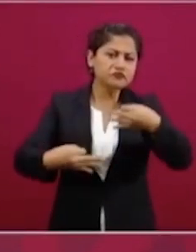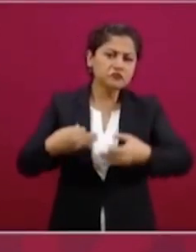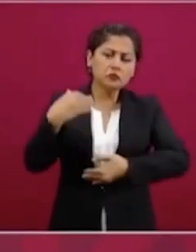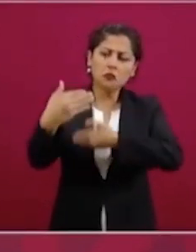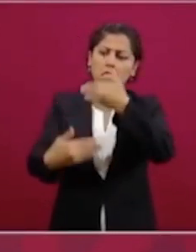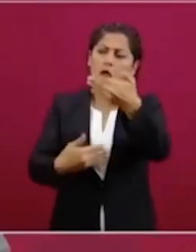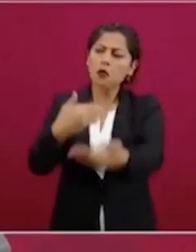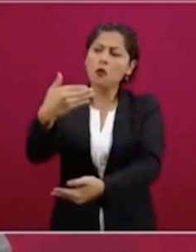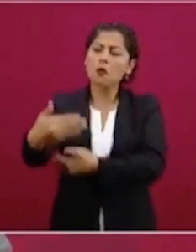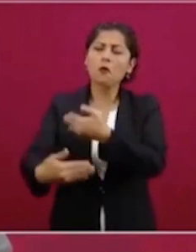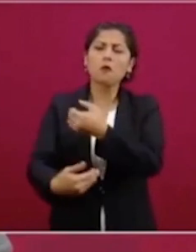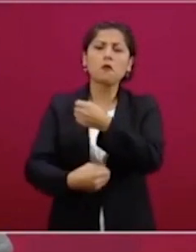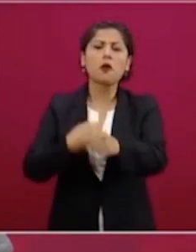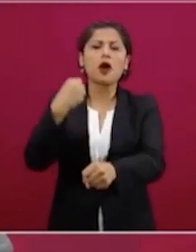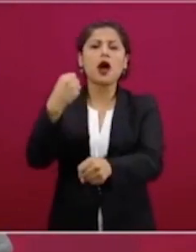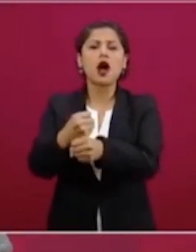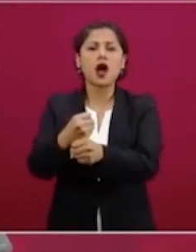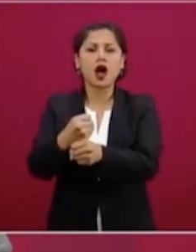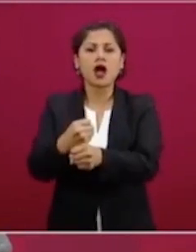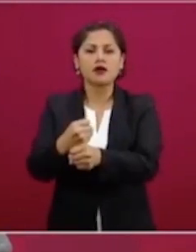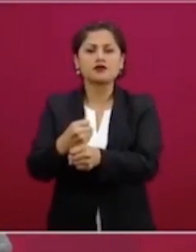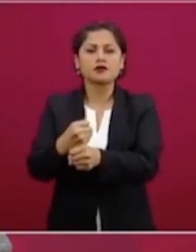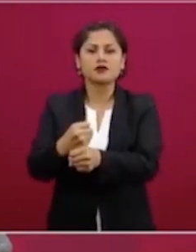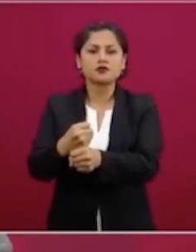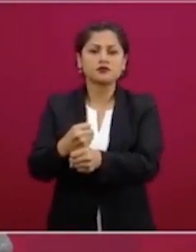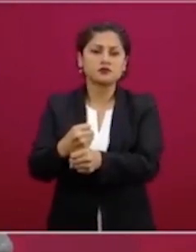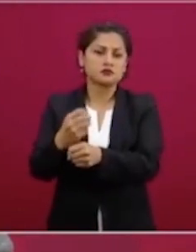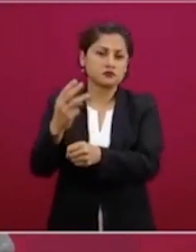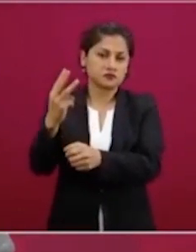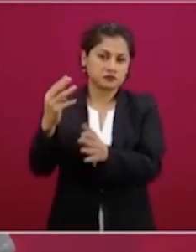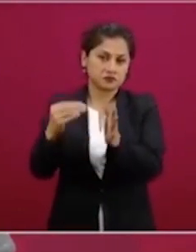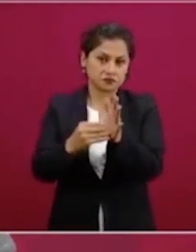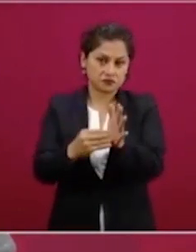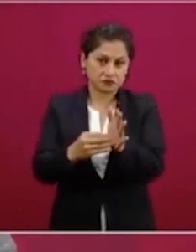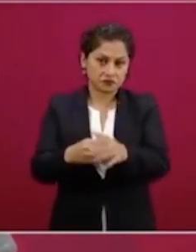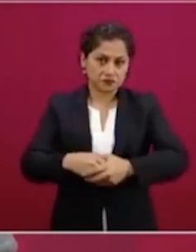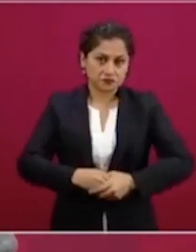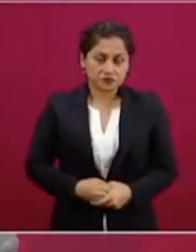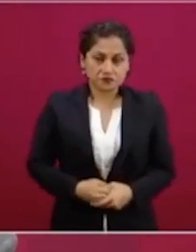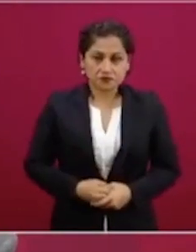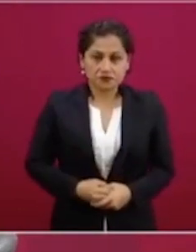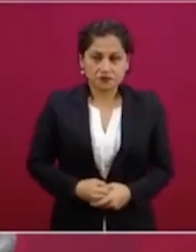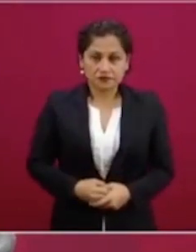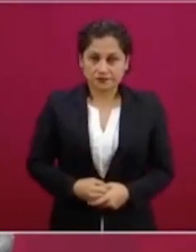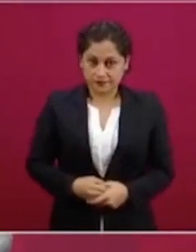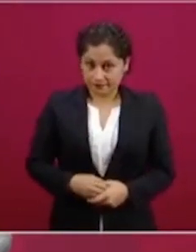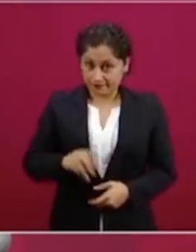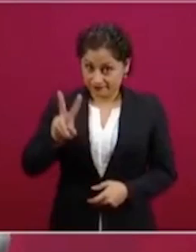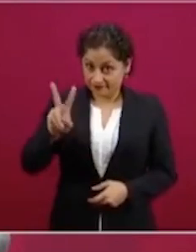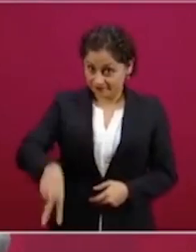3000, sea así.